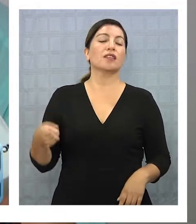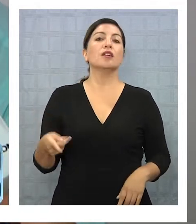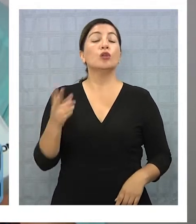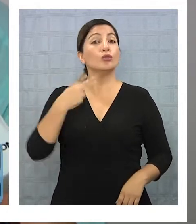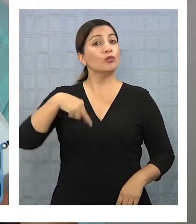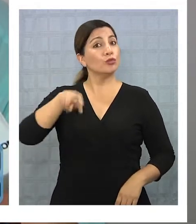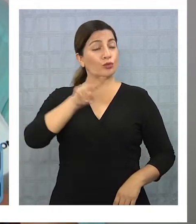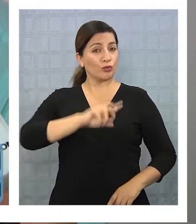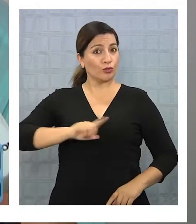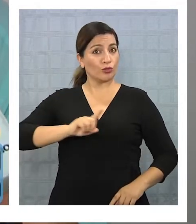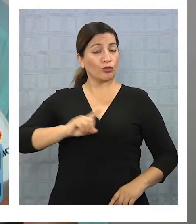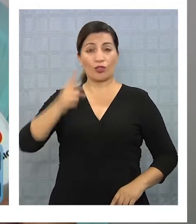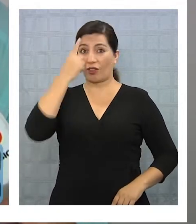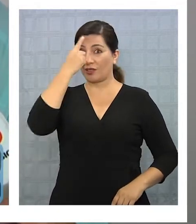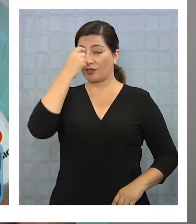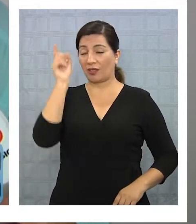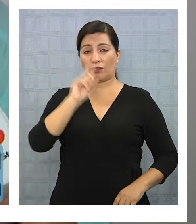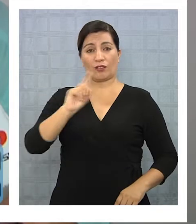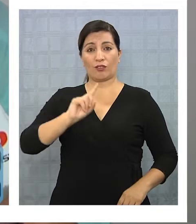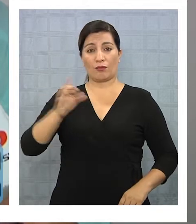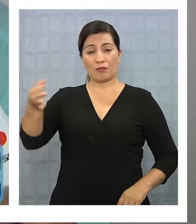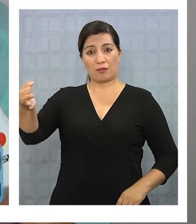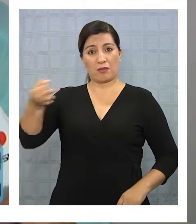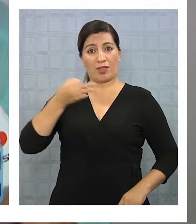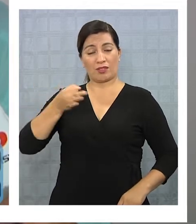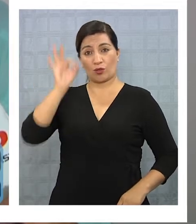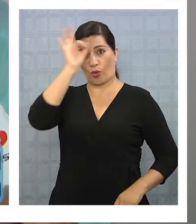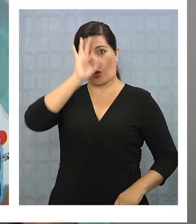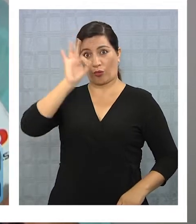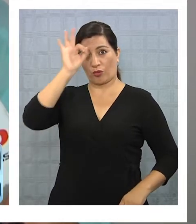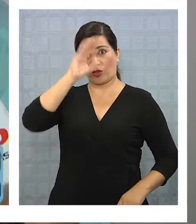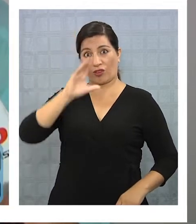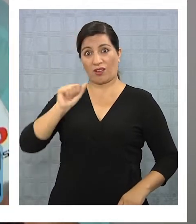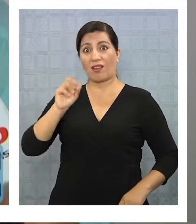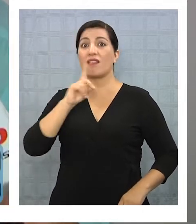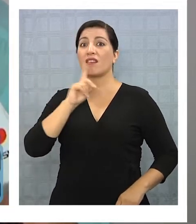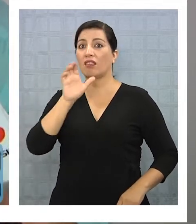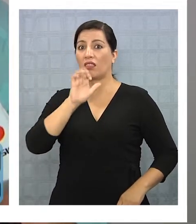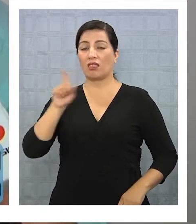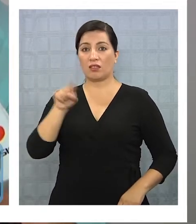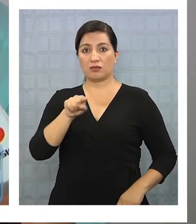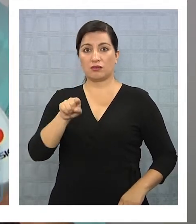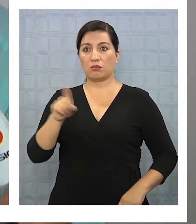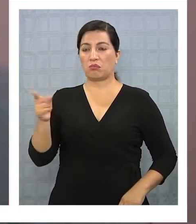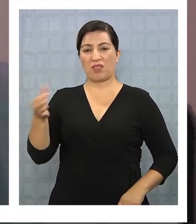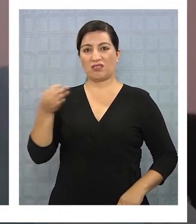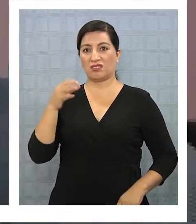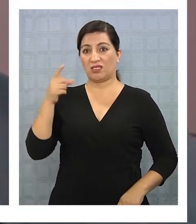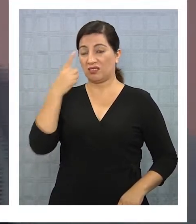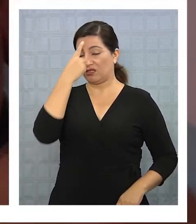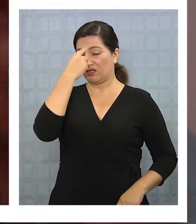Nosotros no tomamos en serio las palabras que opina el señor Cártez, no nos parece serio.